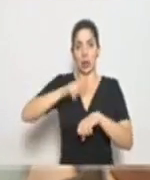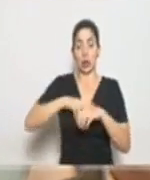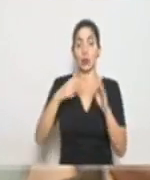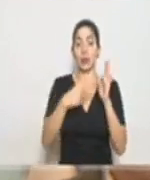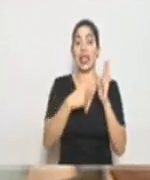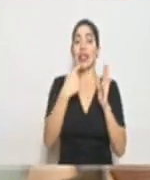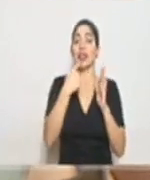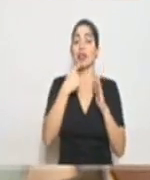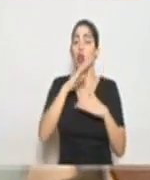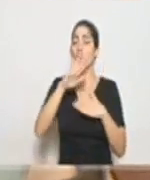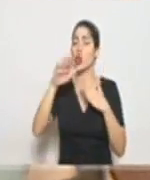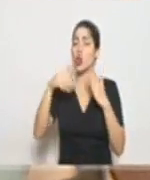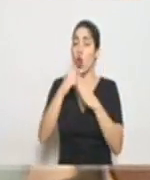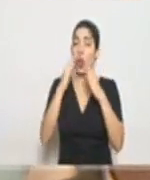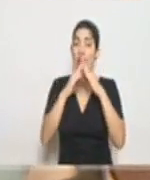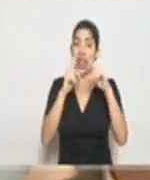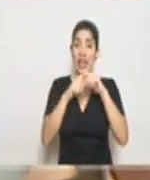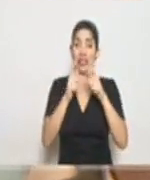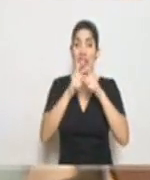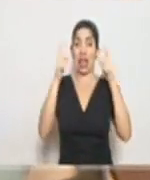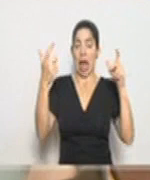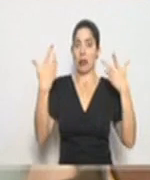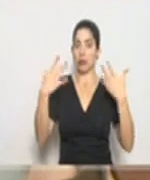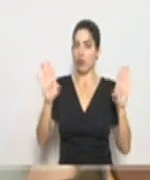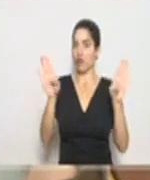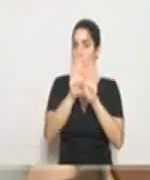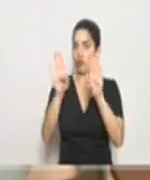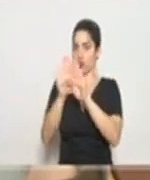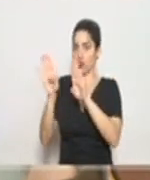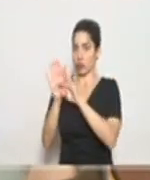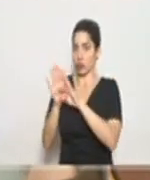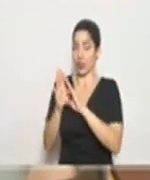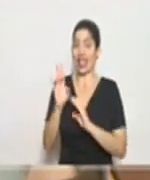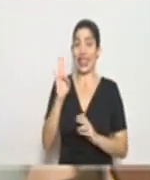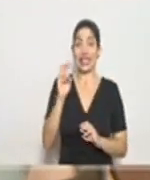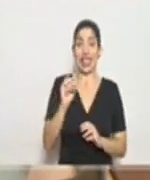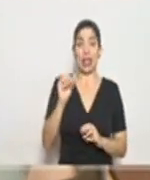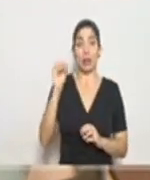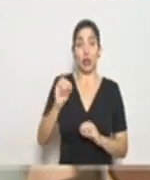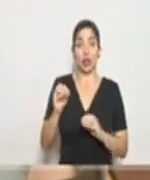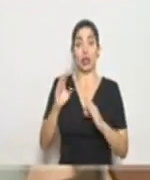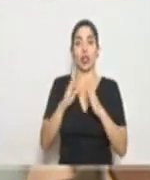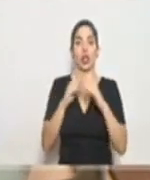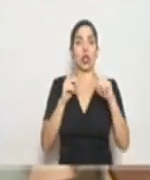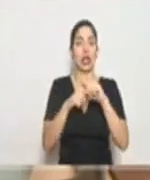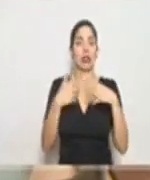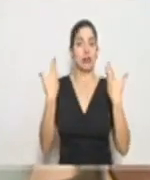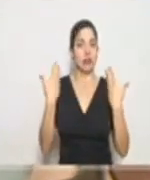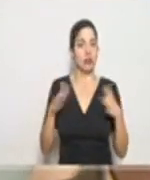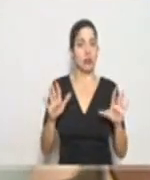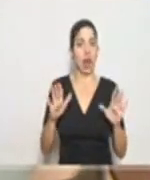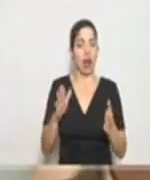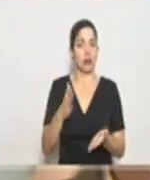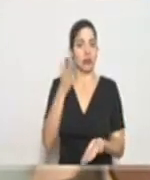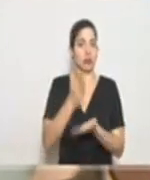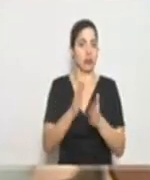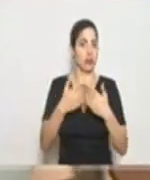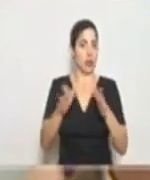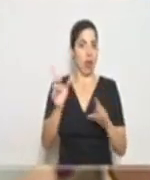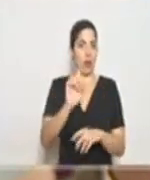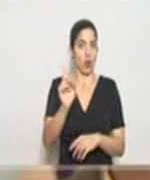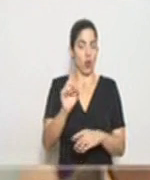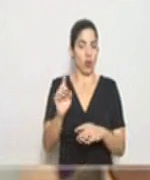indican que todas las megaiglesias han cerrado, en general el 70% de todas las iglesias ya no están con las puertas